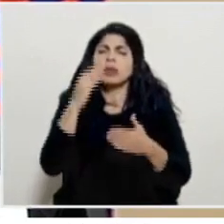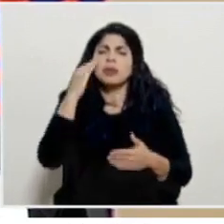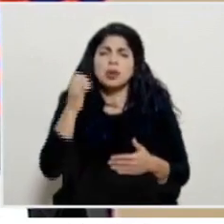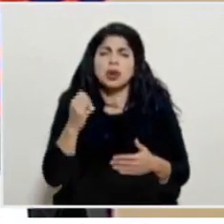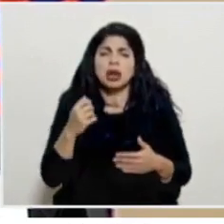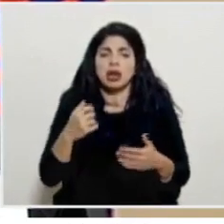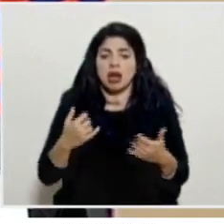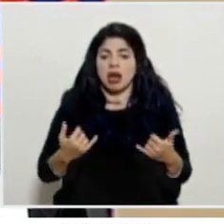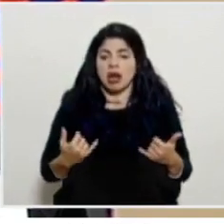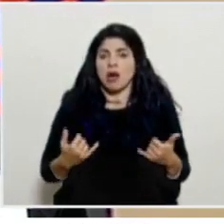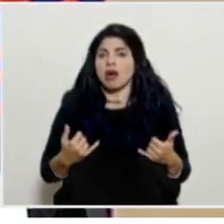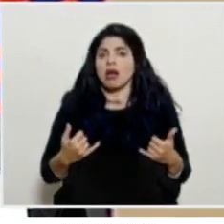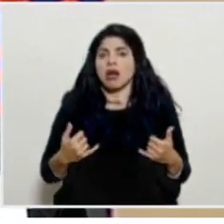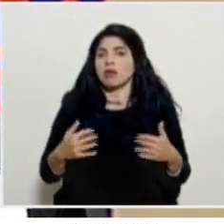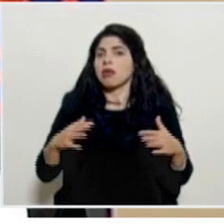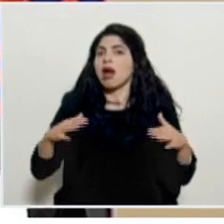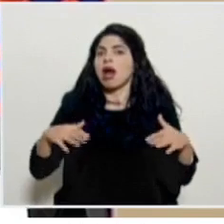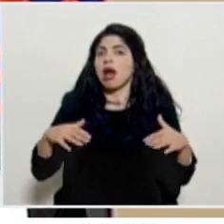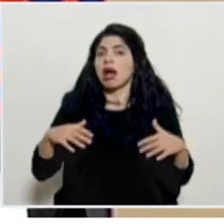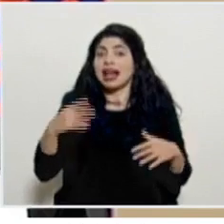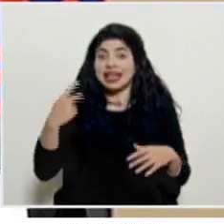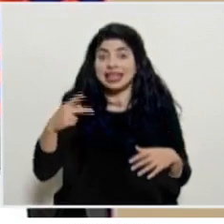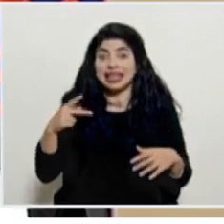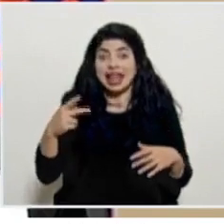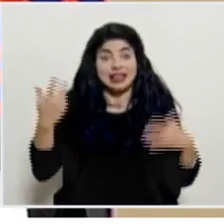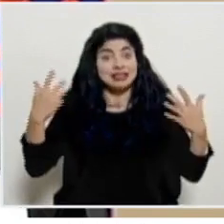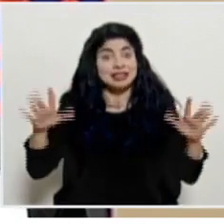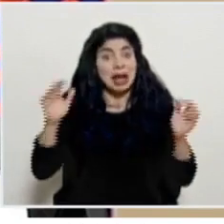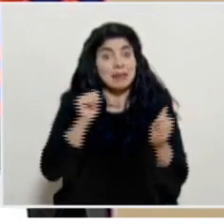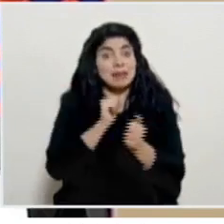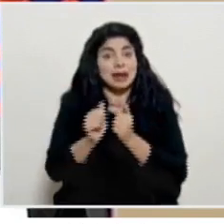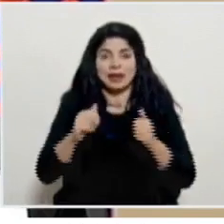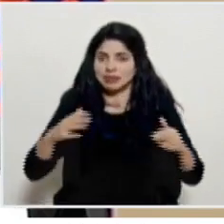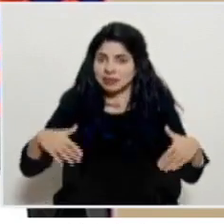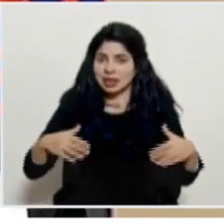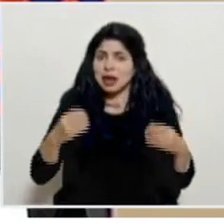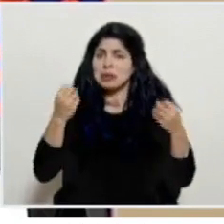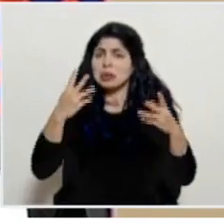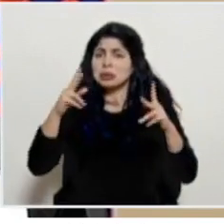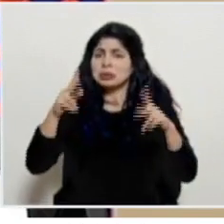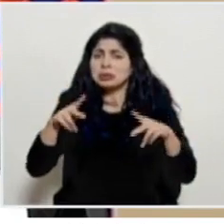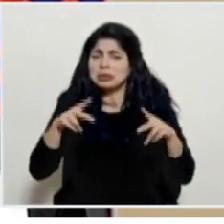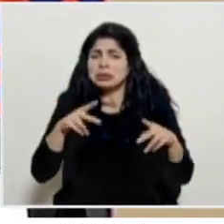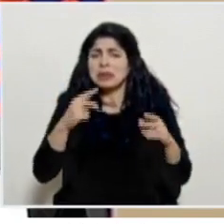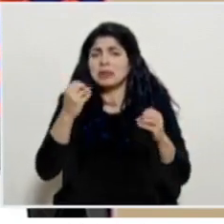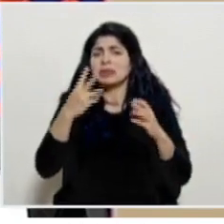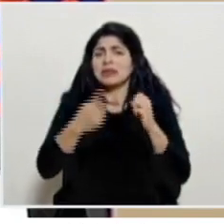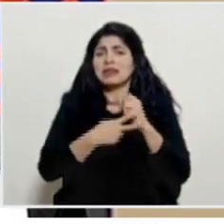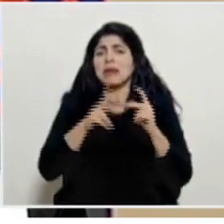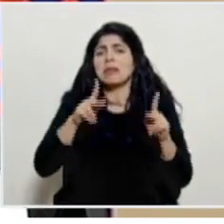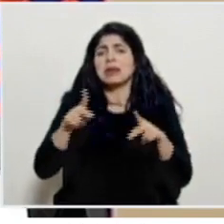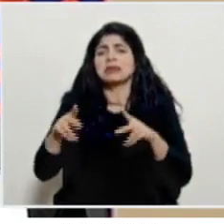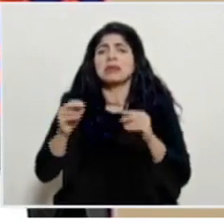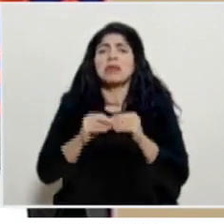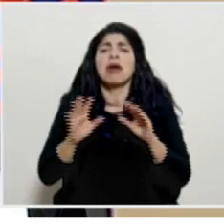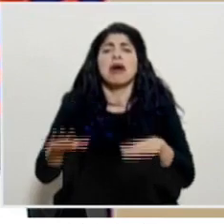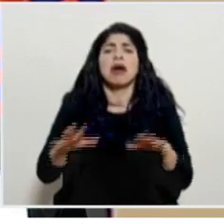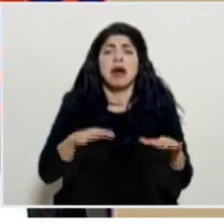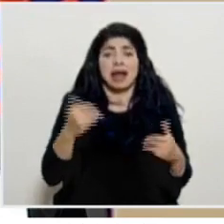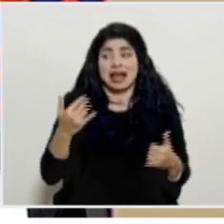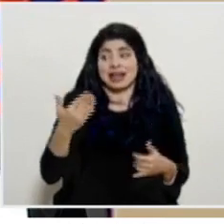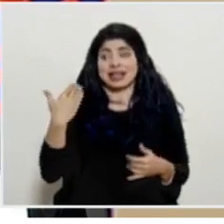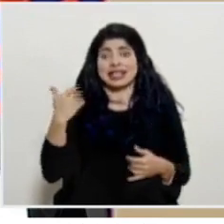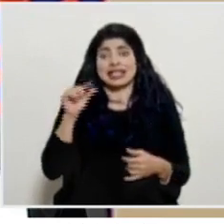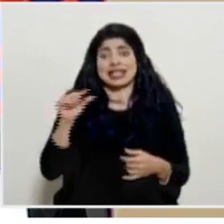ha pasado esta fase de riesgo de la pandemia muchas veces tendemos a bajar la guardia lo hemos visto en las